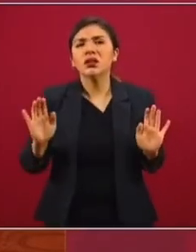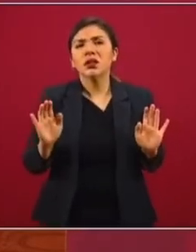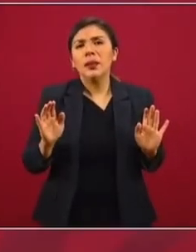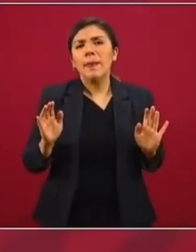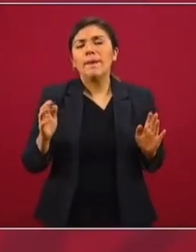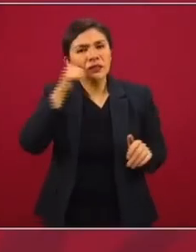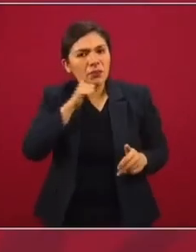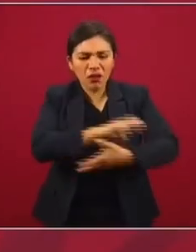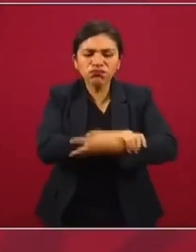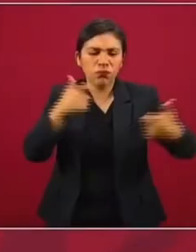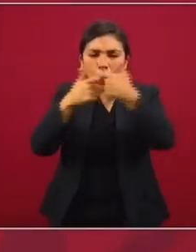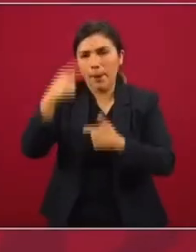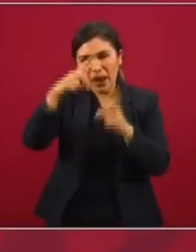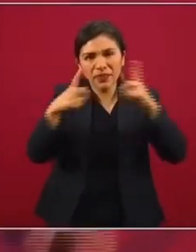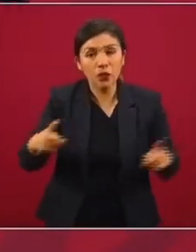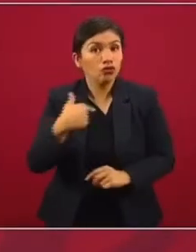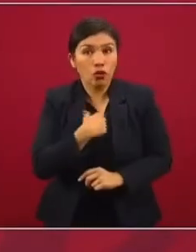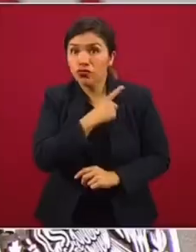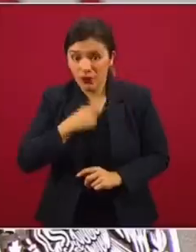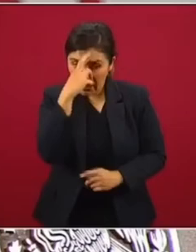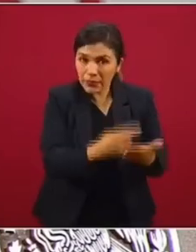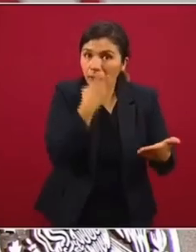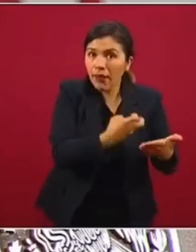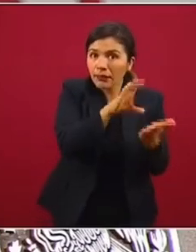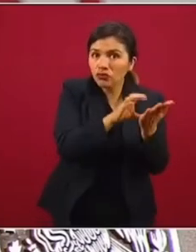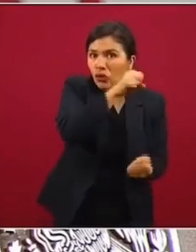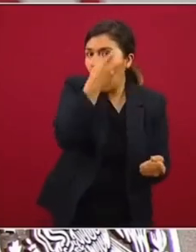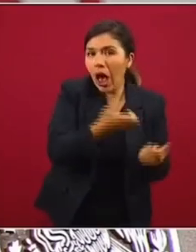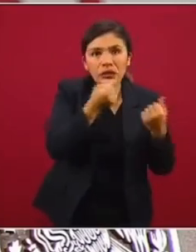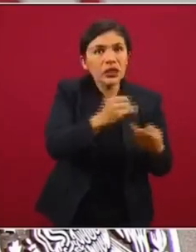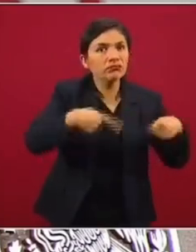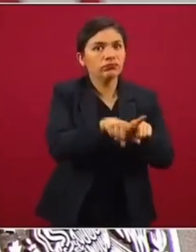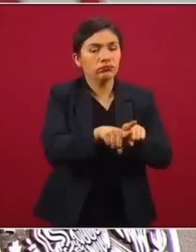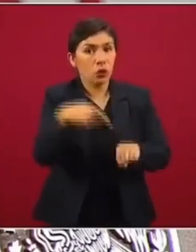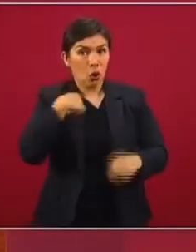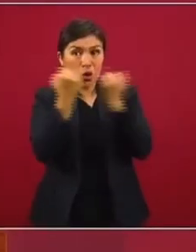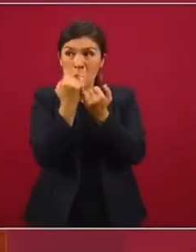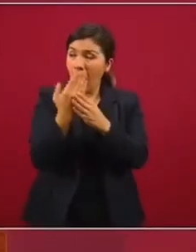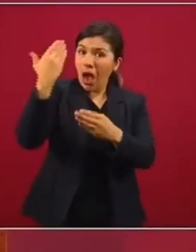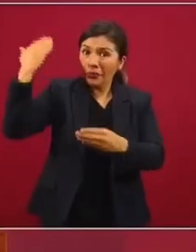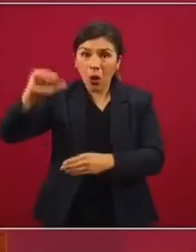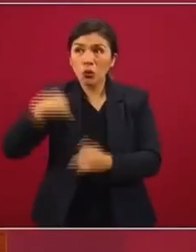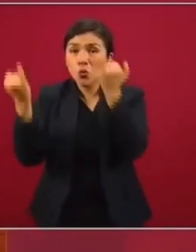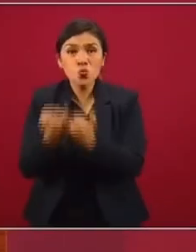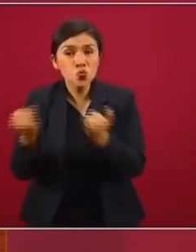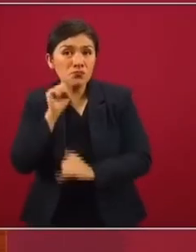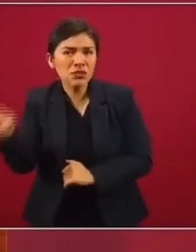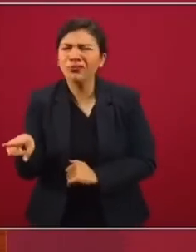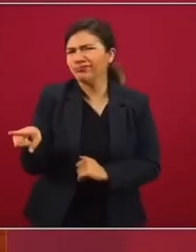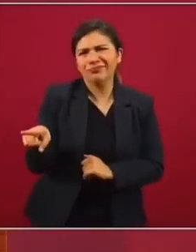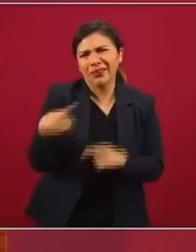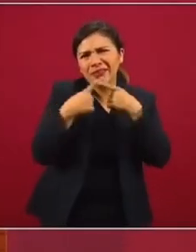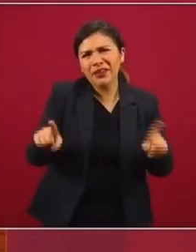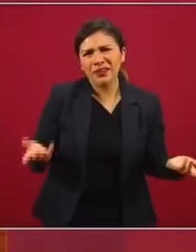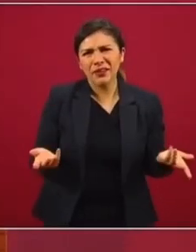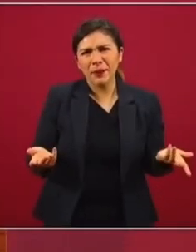de cooperación para el desarrollo. Yo me tengo que ajustar a eso. No soy igual que otros.